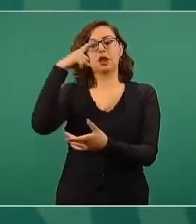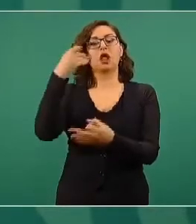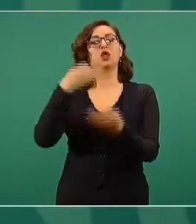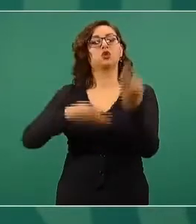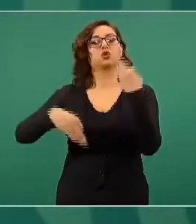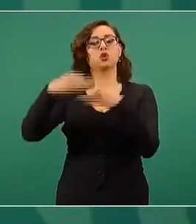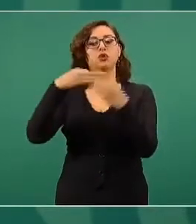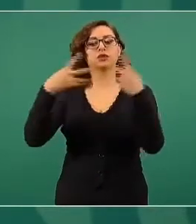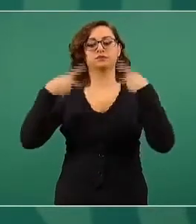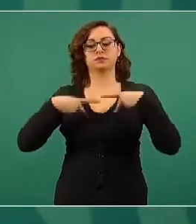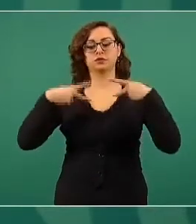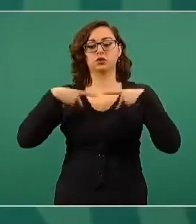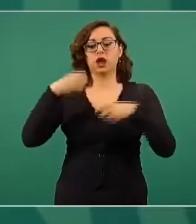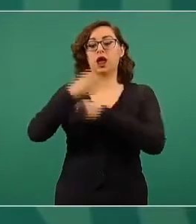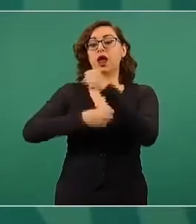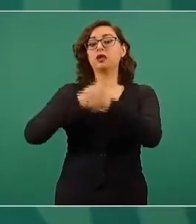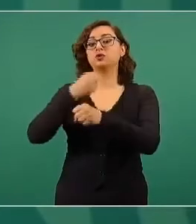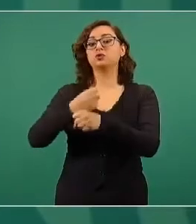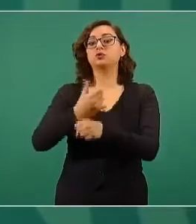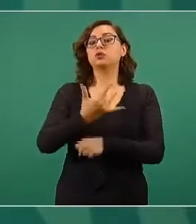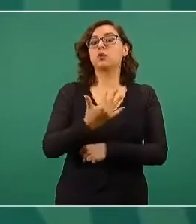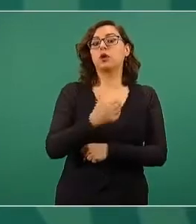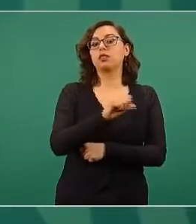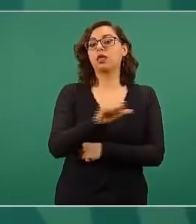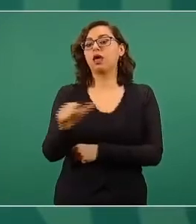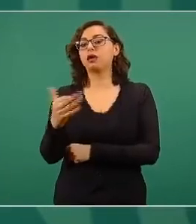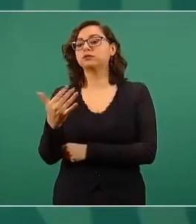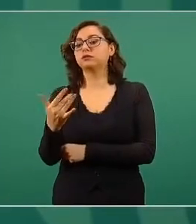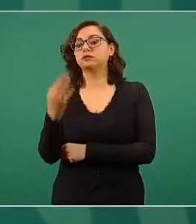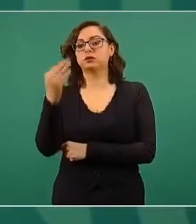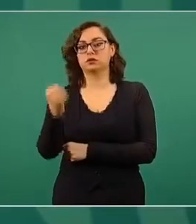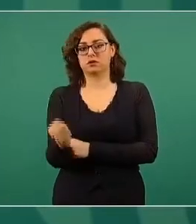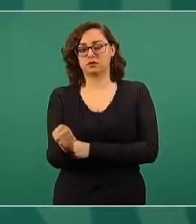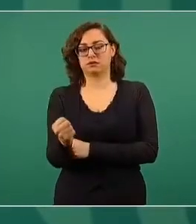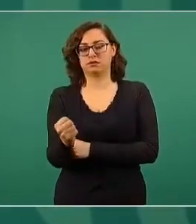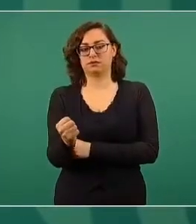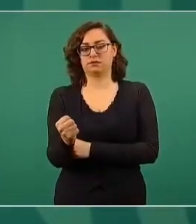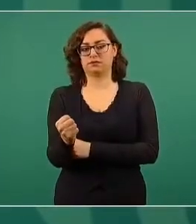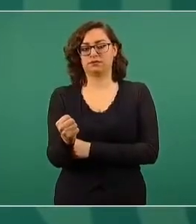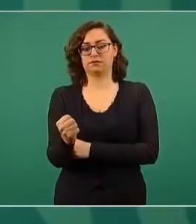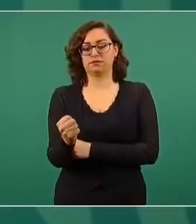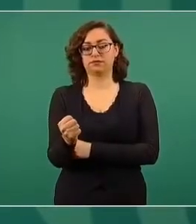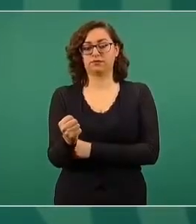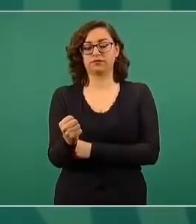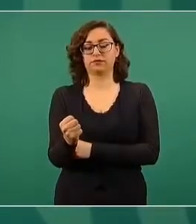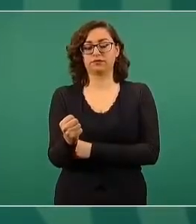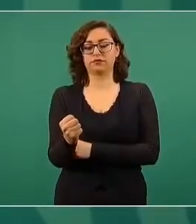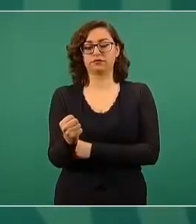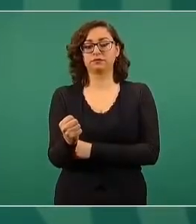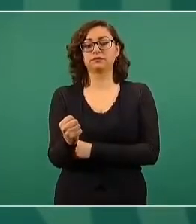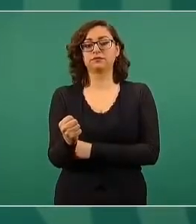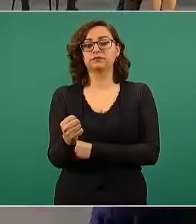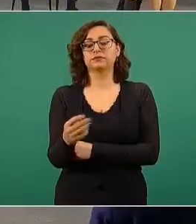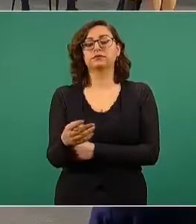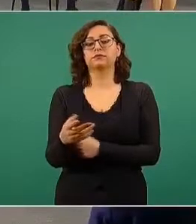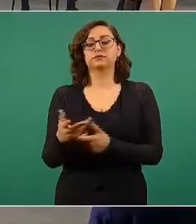de 50 a 59. Esto, de acuerdo a